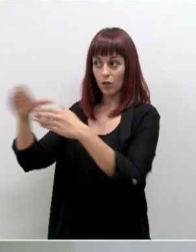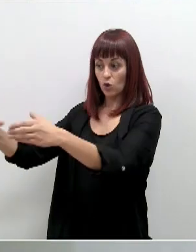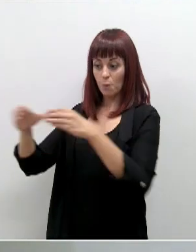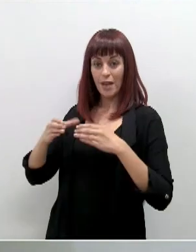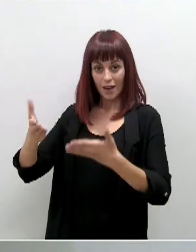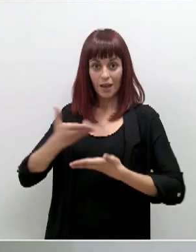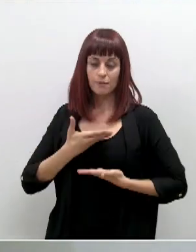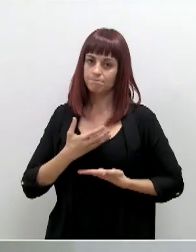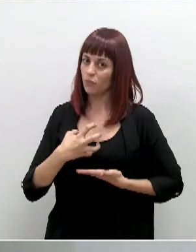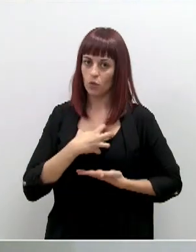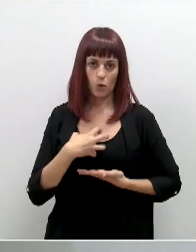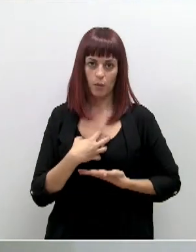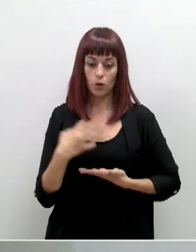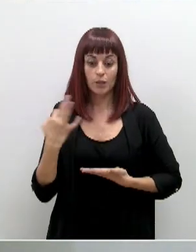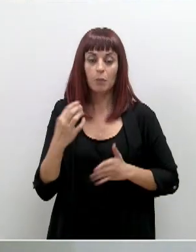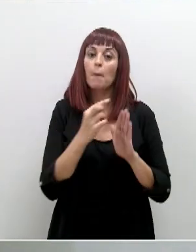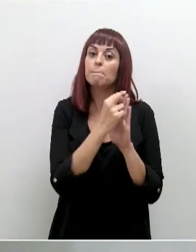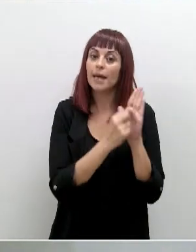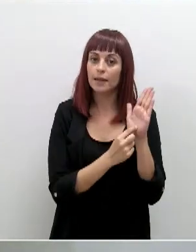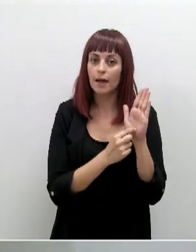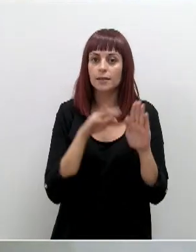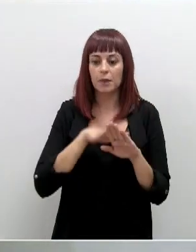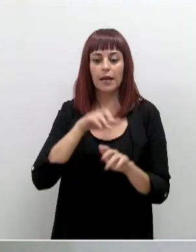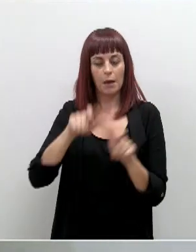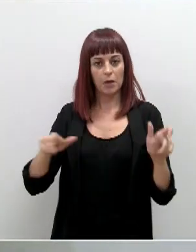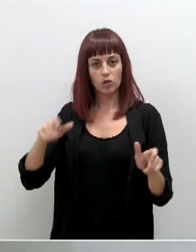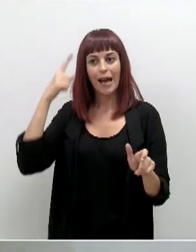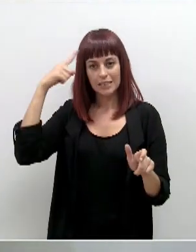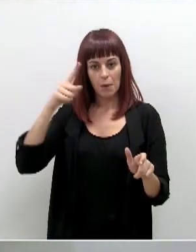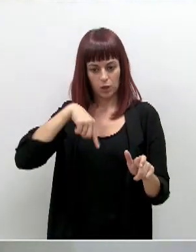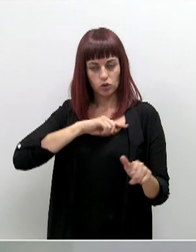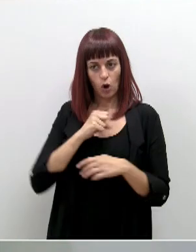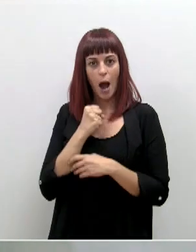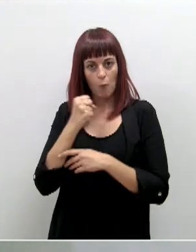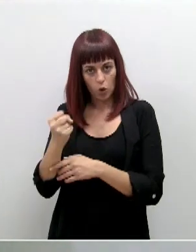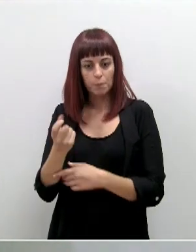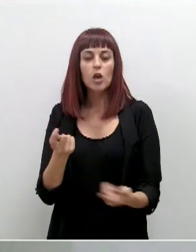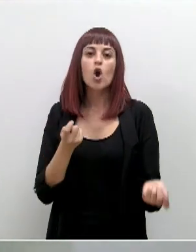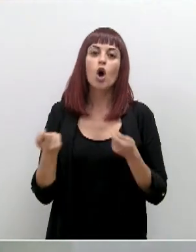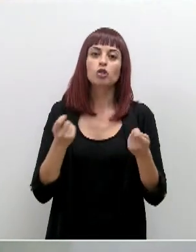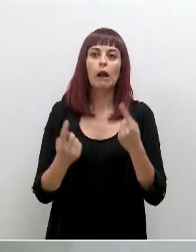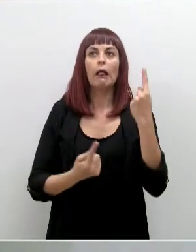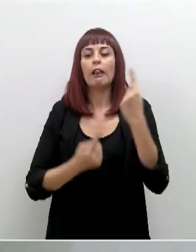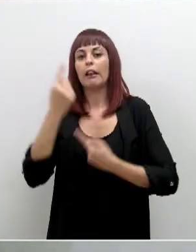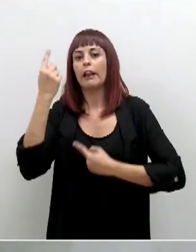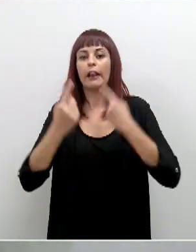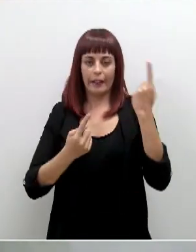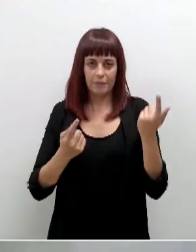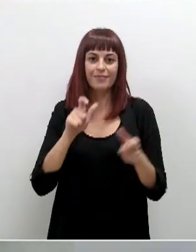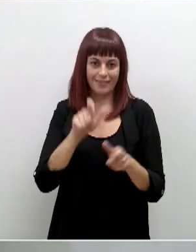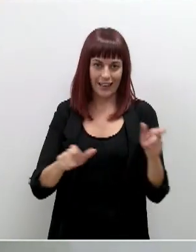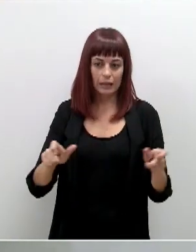trata de eso, se trata de poner medidas para que la gente sienta que estamos ahí, que se pueden hacer controles esporádicos de gente,